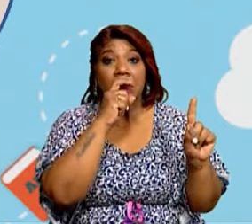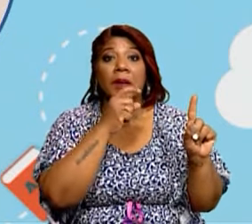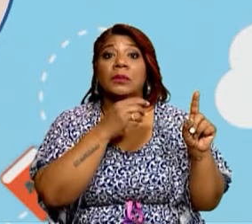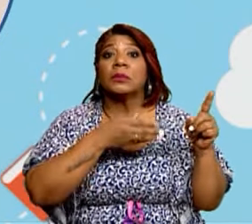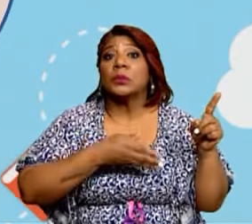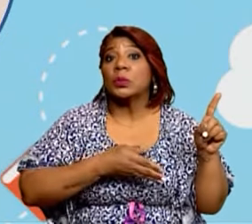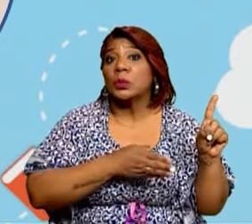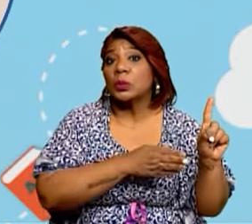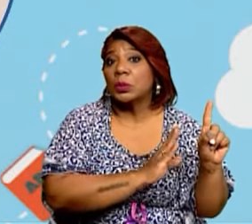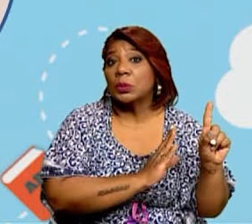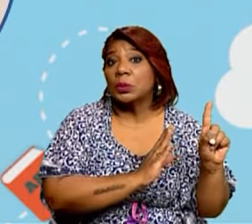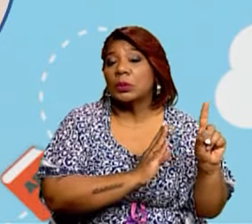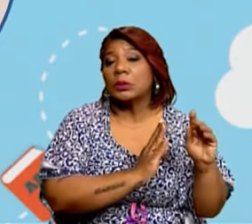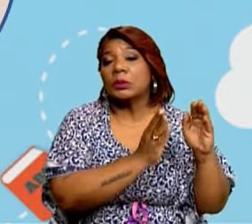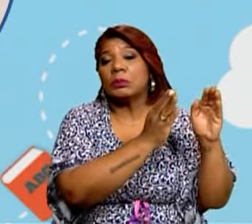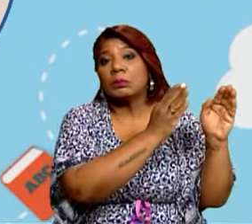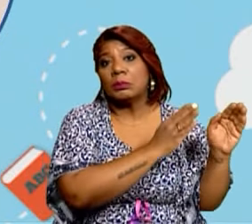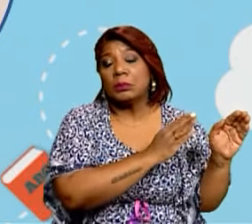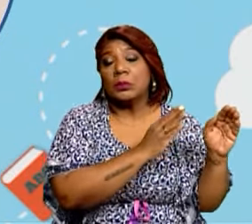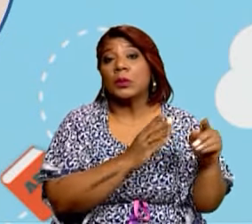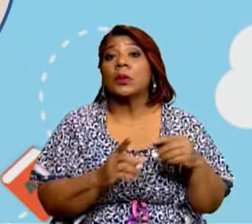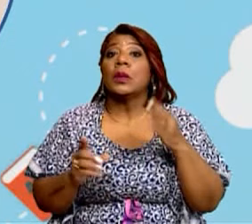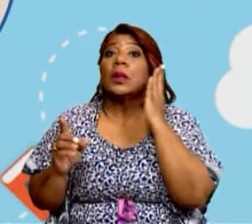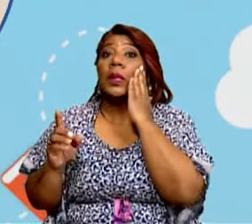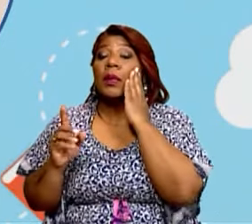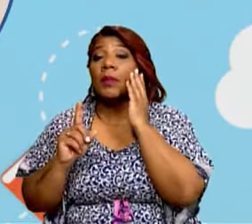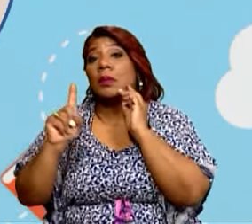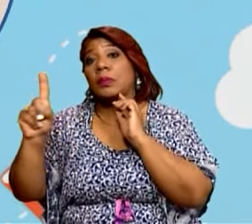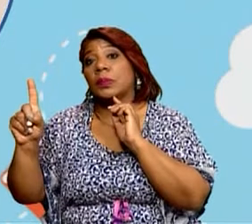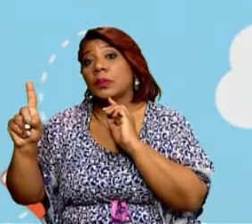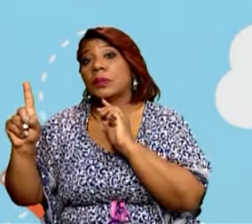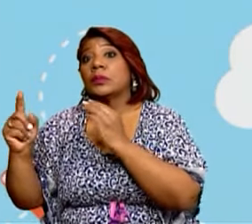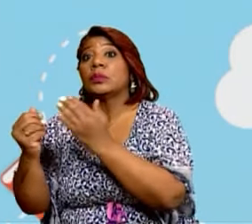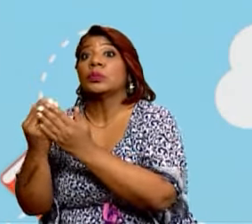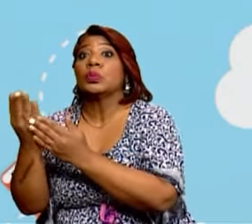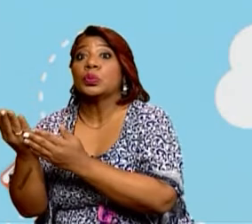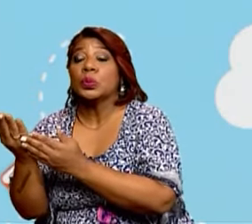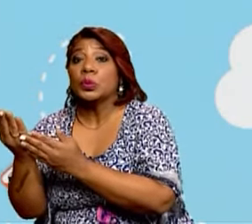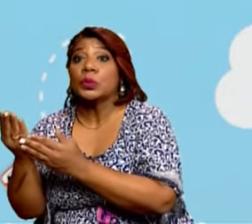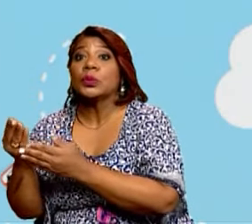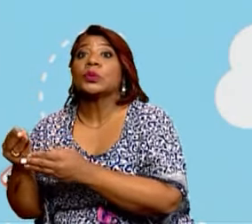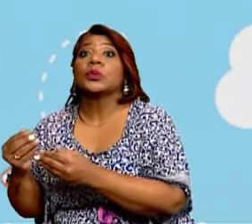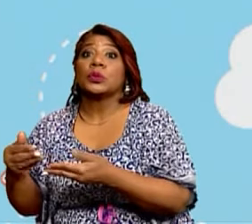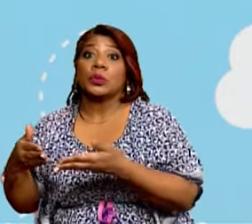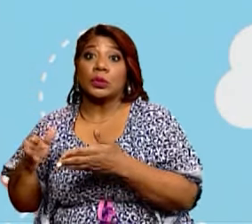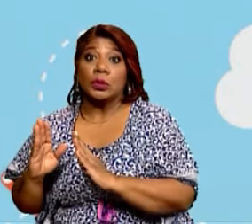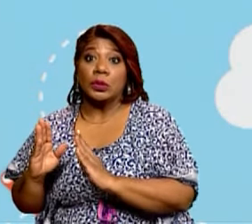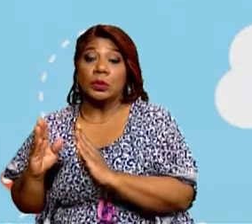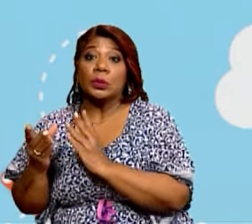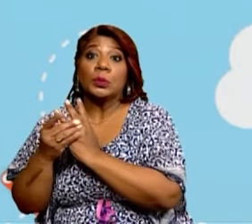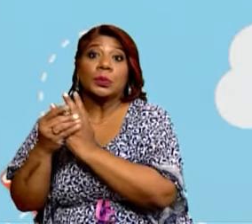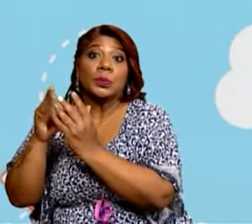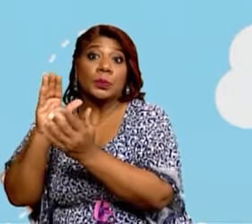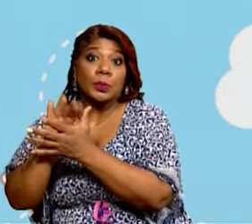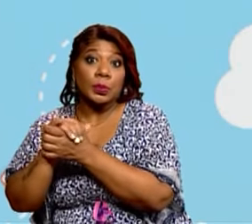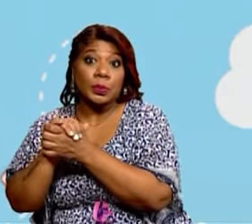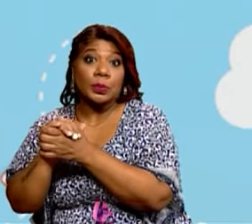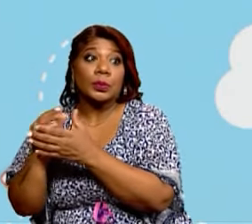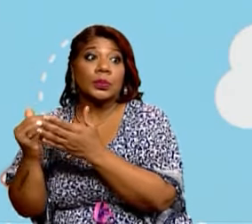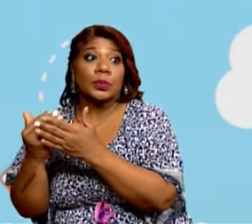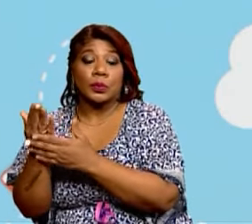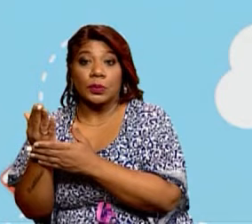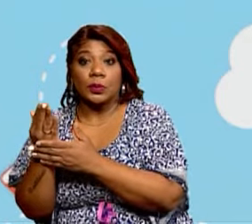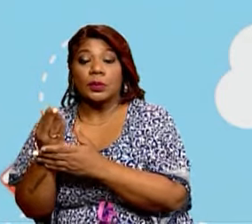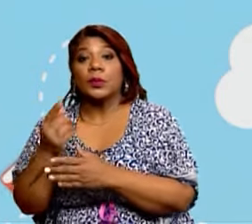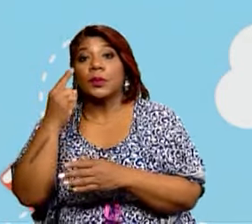decisión de formar otra familia con nuevos miembros. Aquí vamos a ver los tipos de